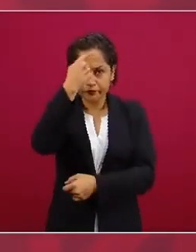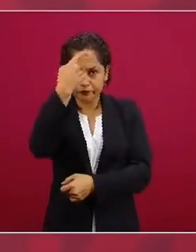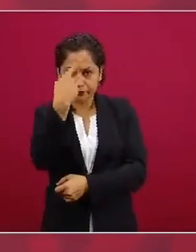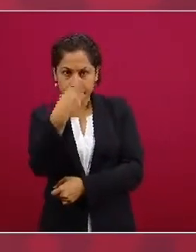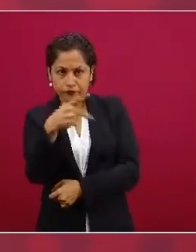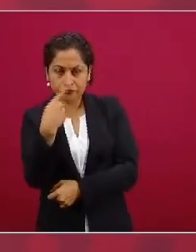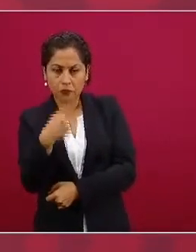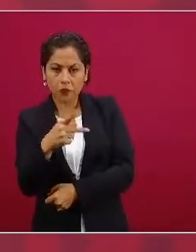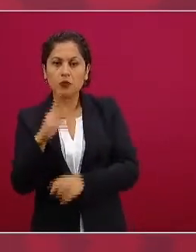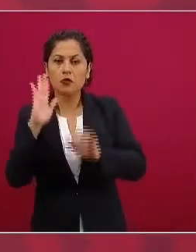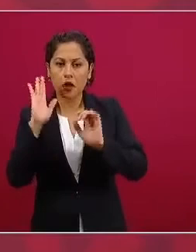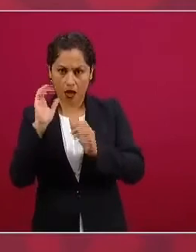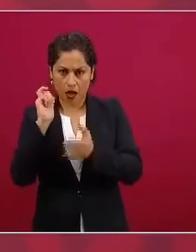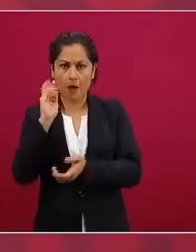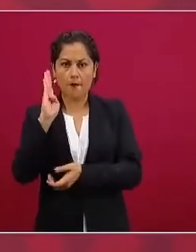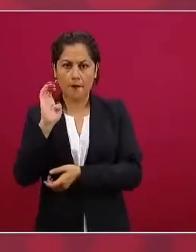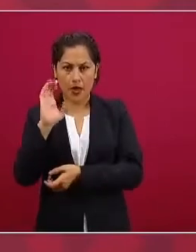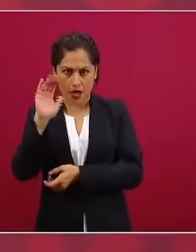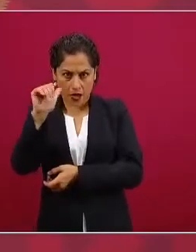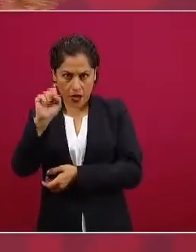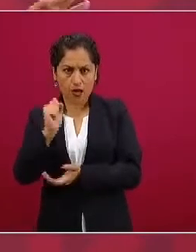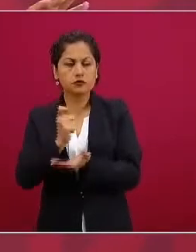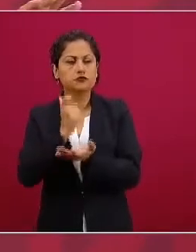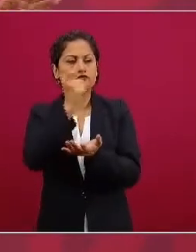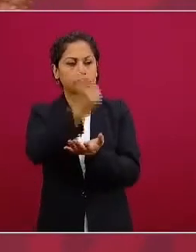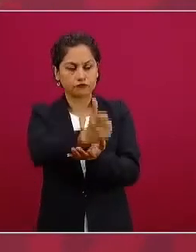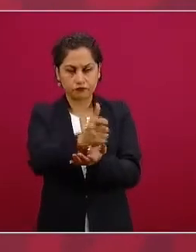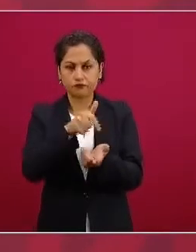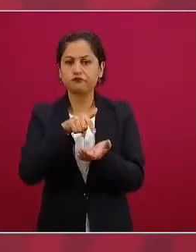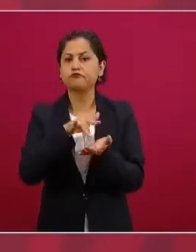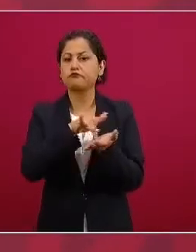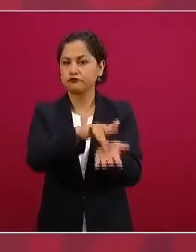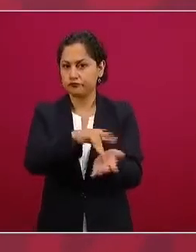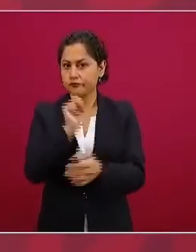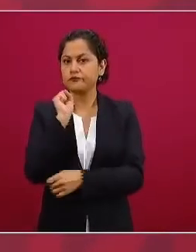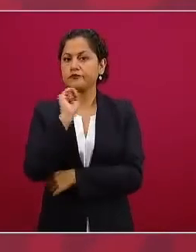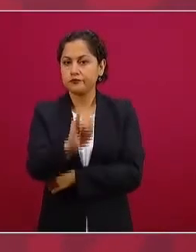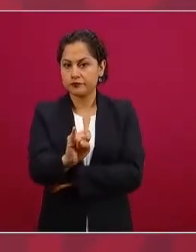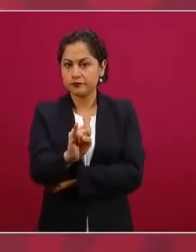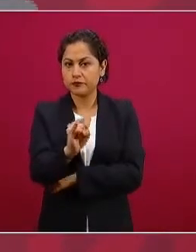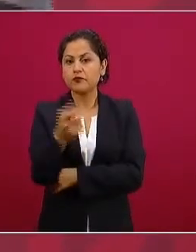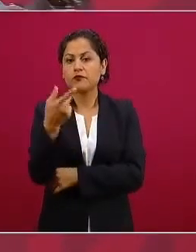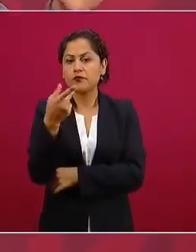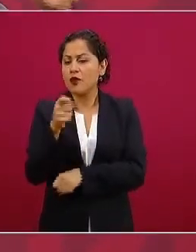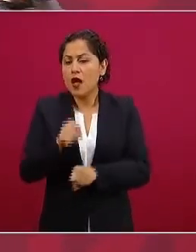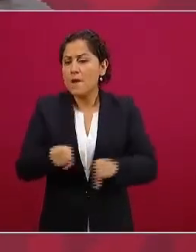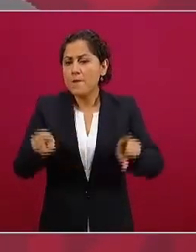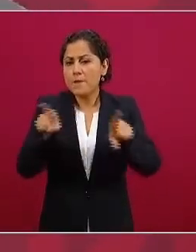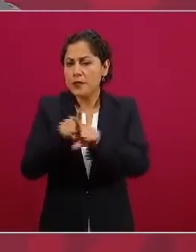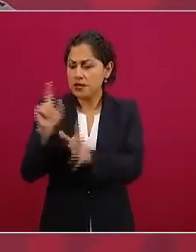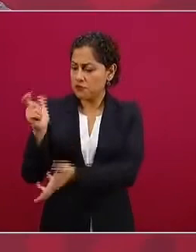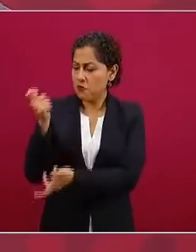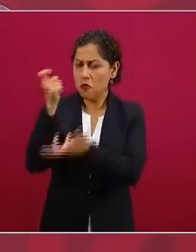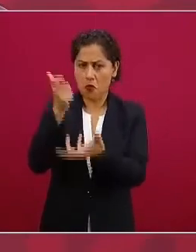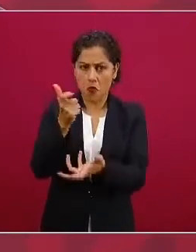actuar guardada las proporciones es lo que se hizo